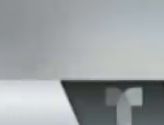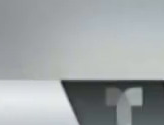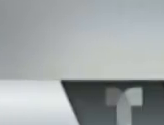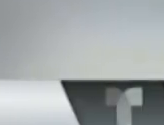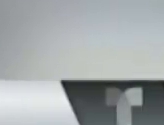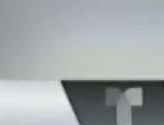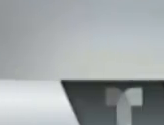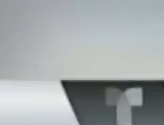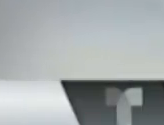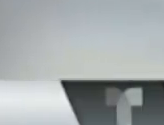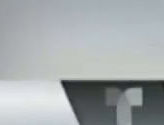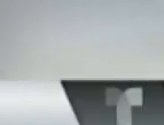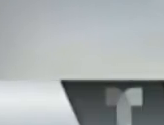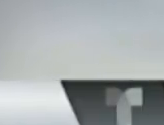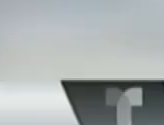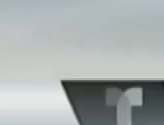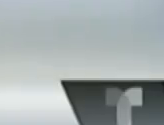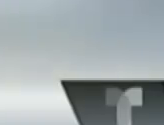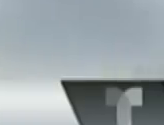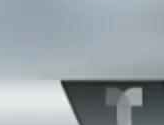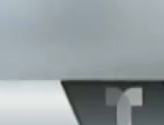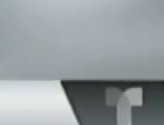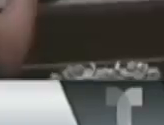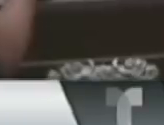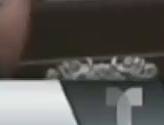implementos de seguridad para actuar